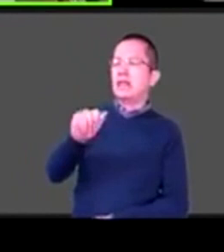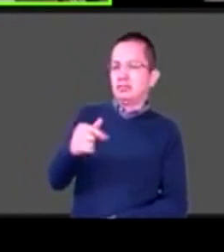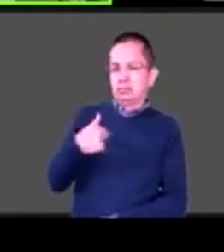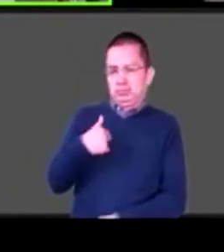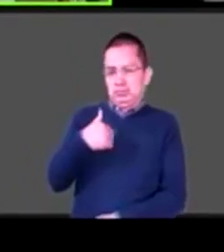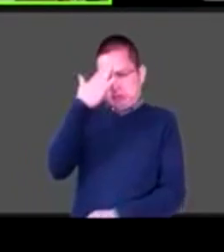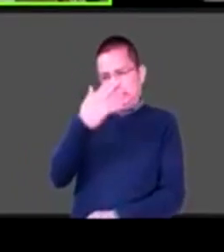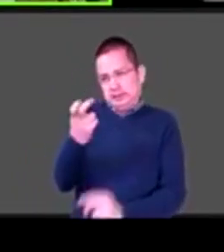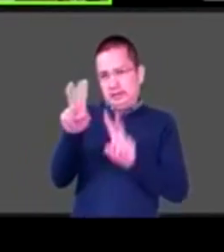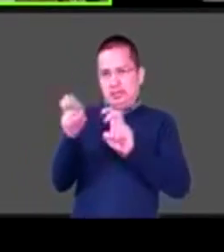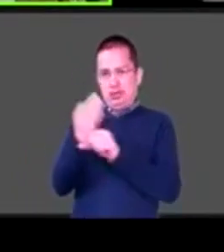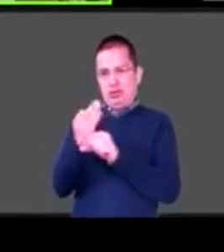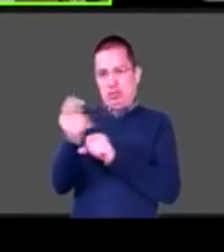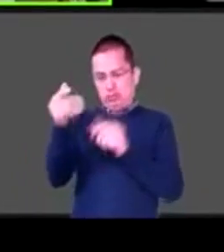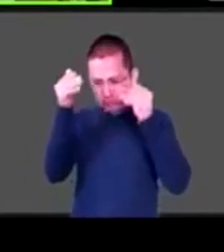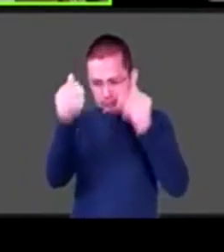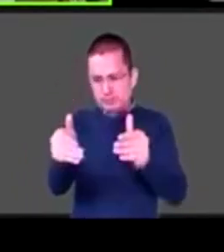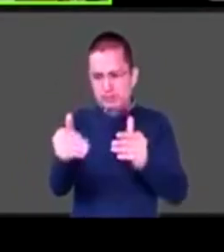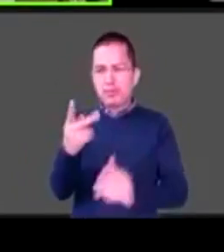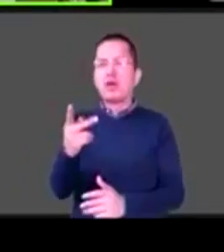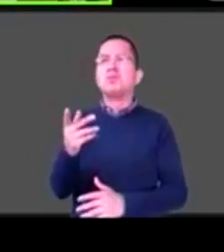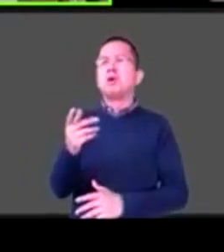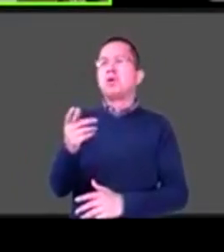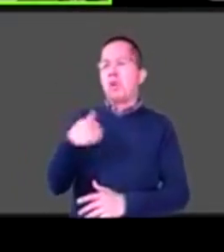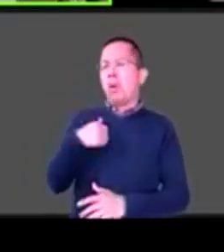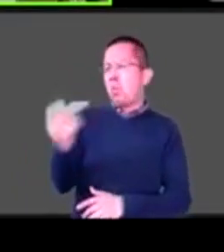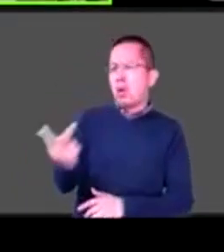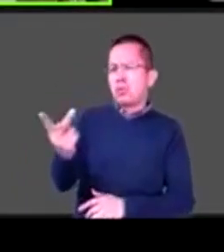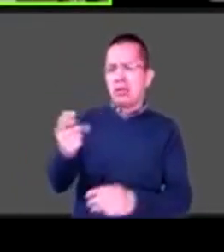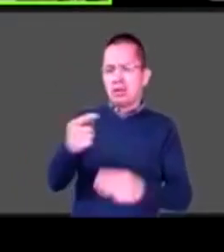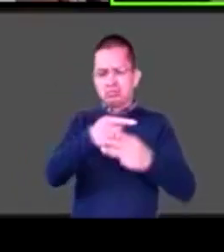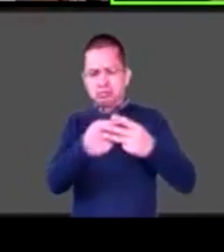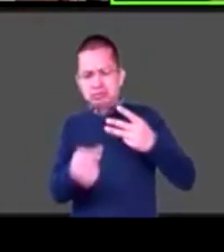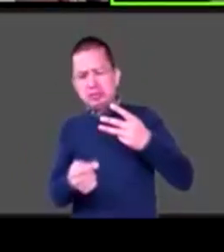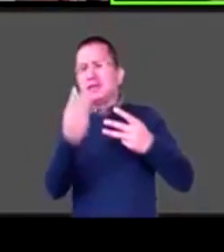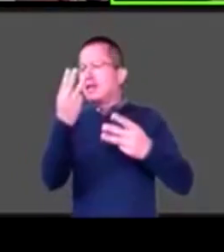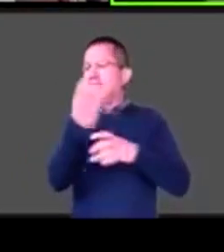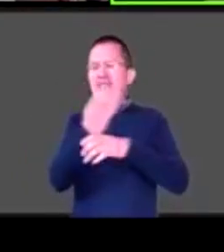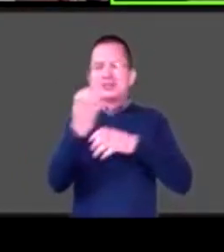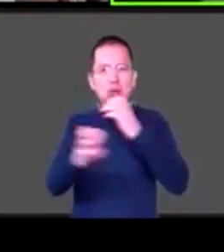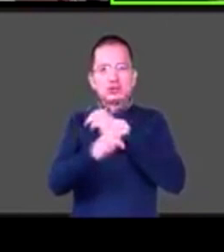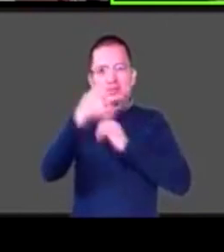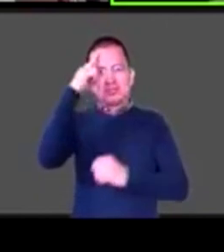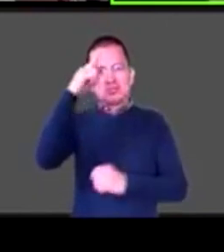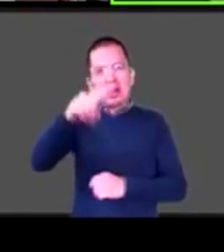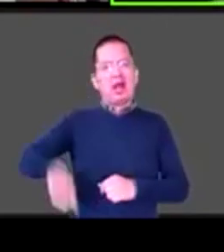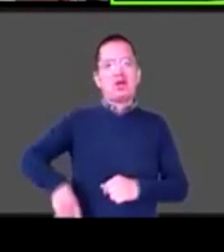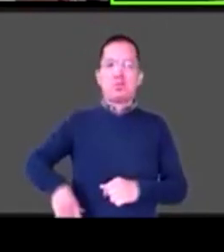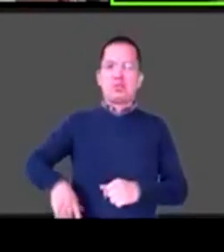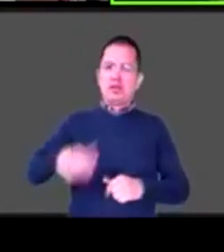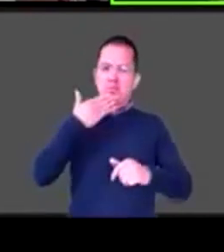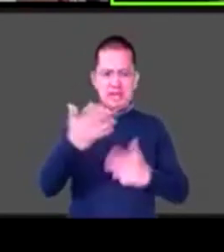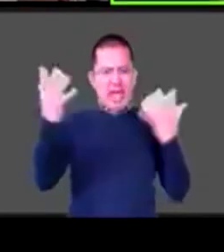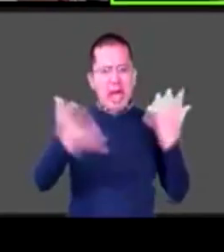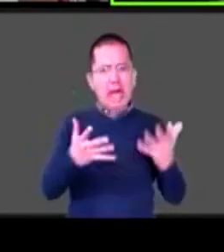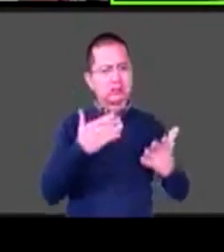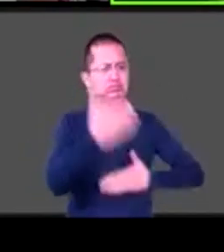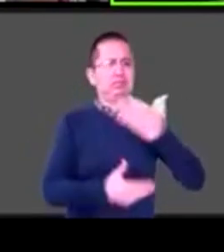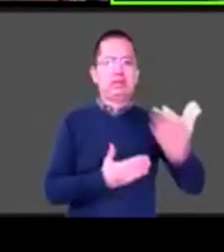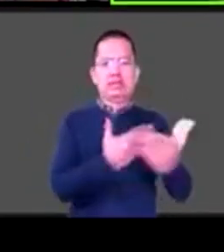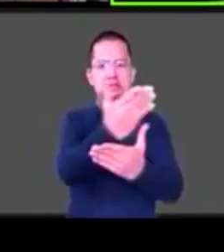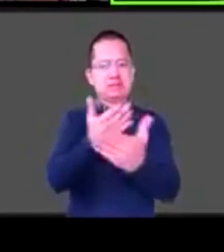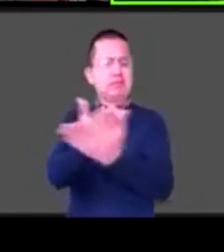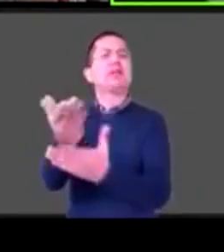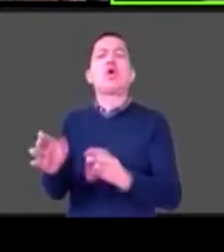cosas que sí o sí se deberían hacer a SAP, dirían en las empresas? Sí, yo haría una ley general de accesibilidad con dientes,